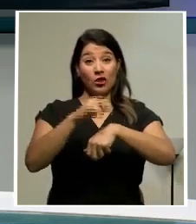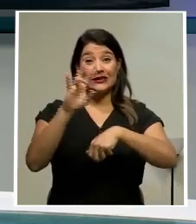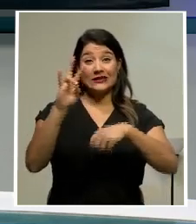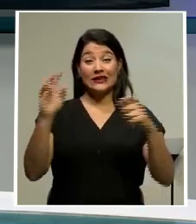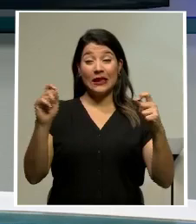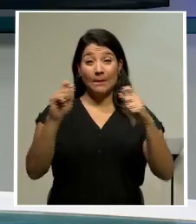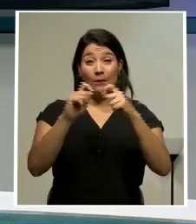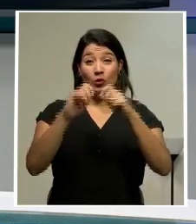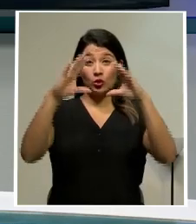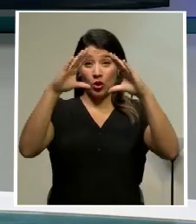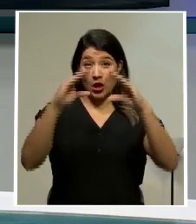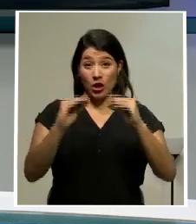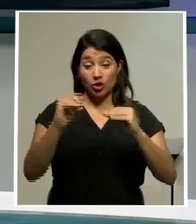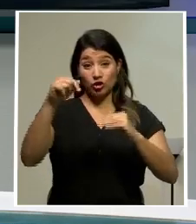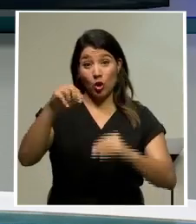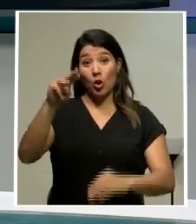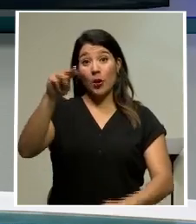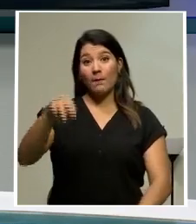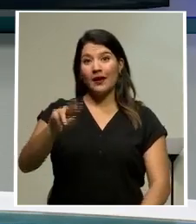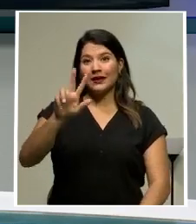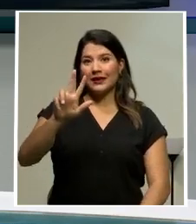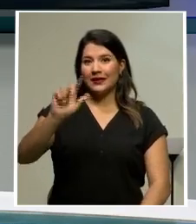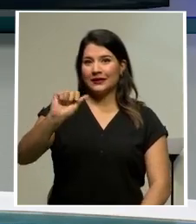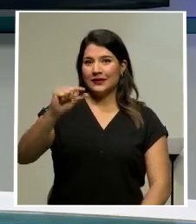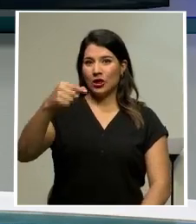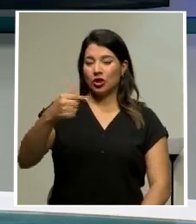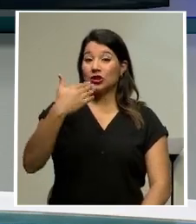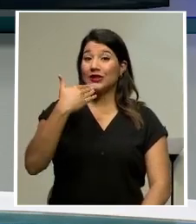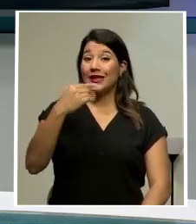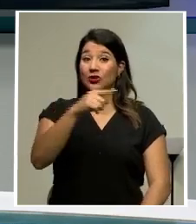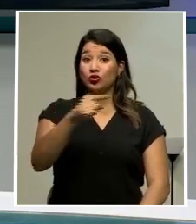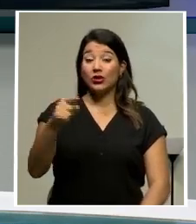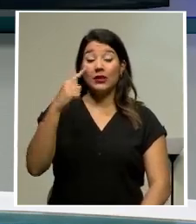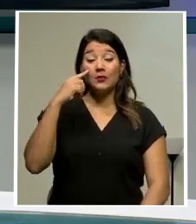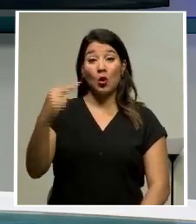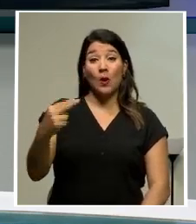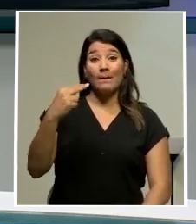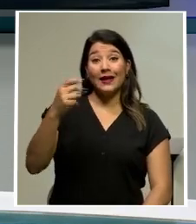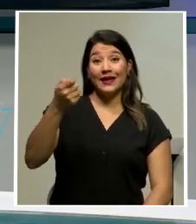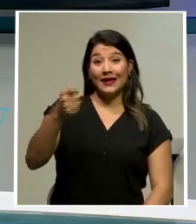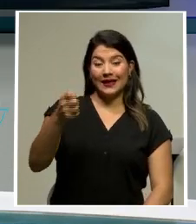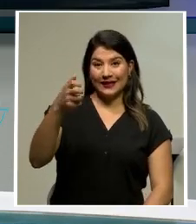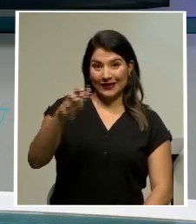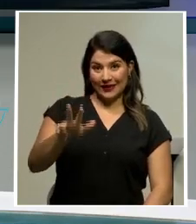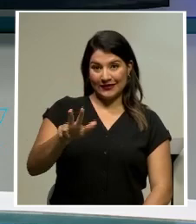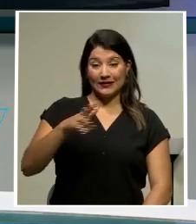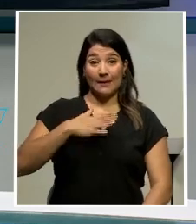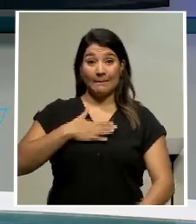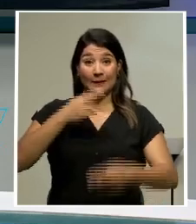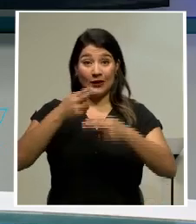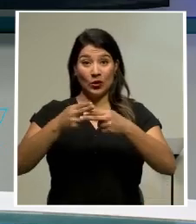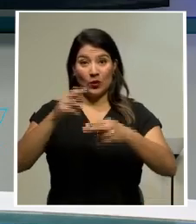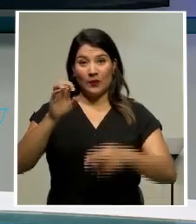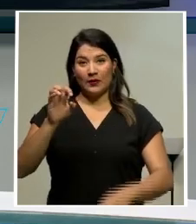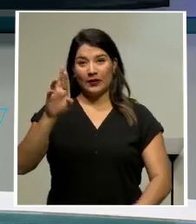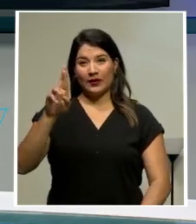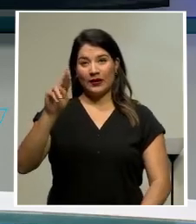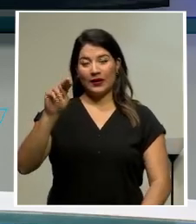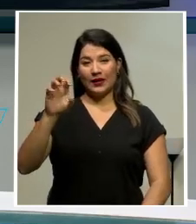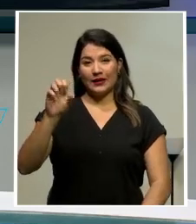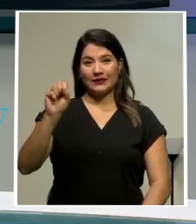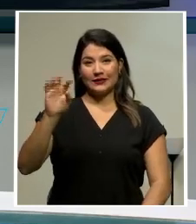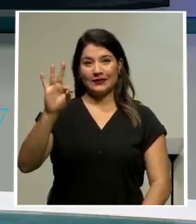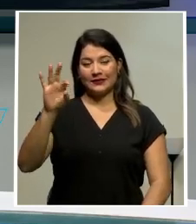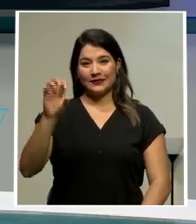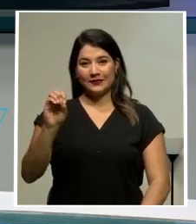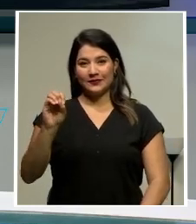este martes 3 de agosto. Gracias por informarse con la señal de Canal 13. Soy Ernesto